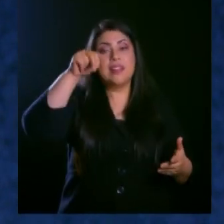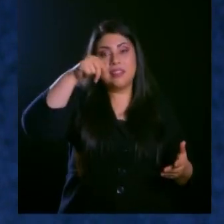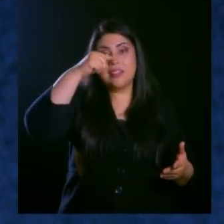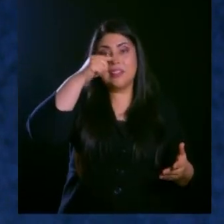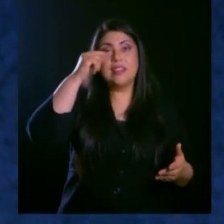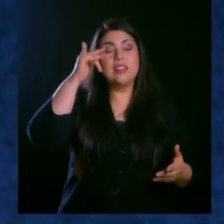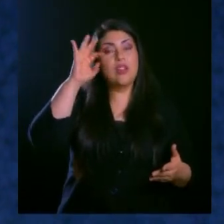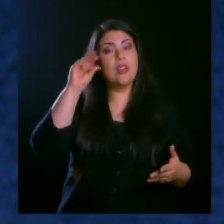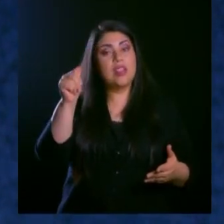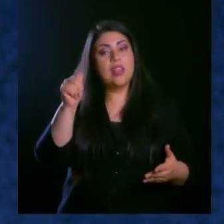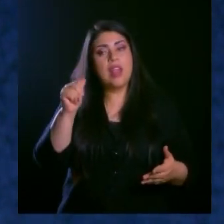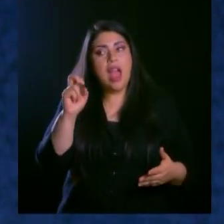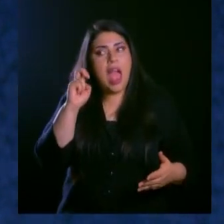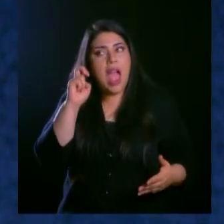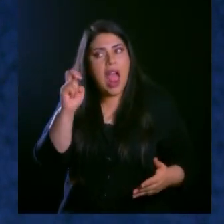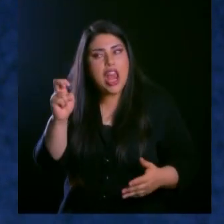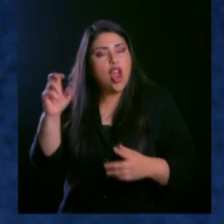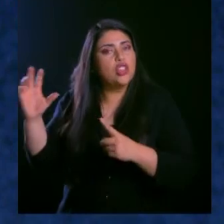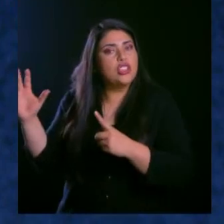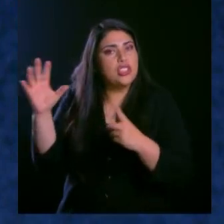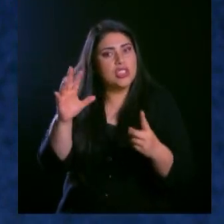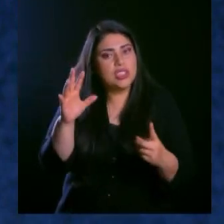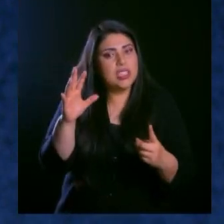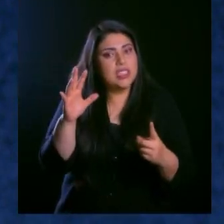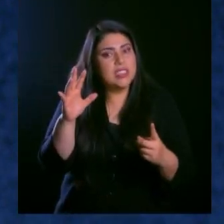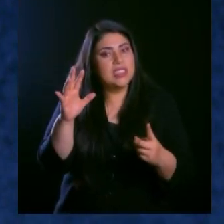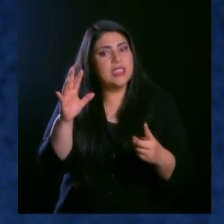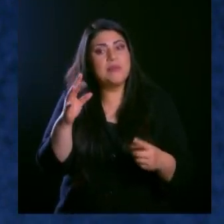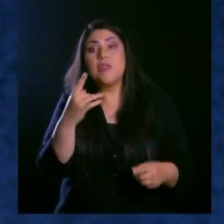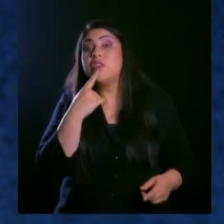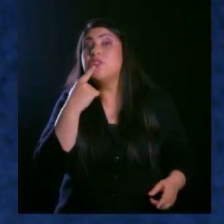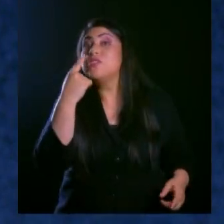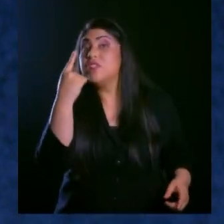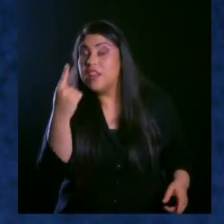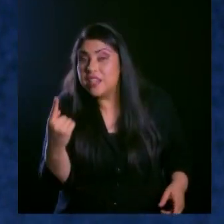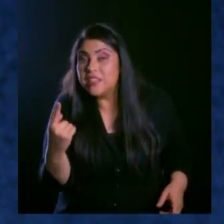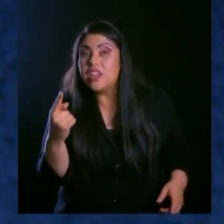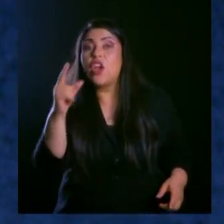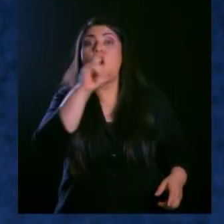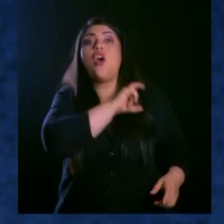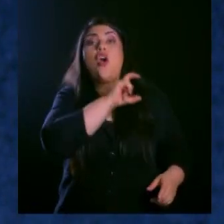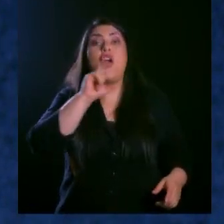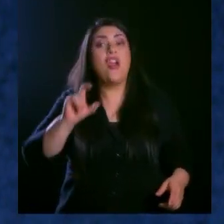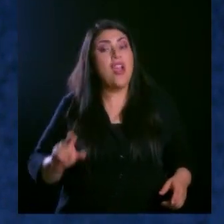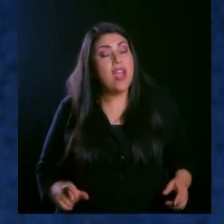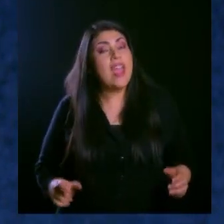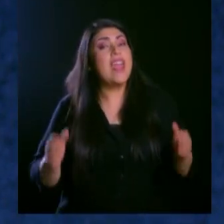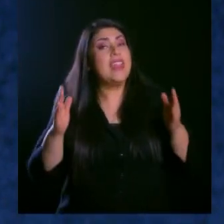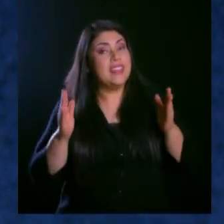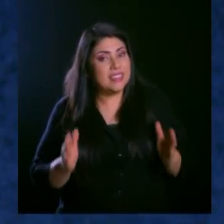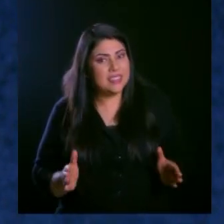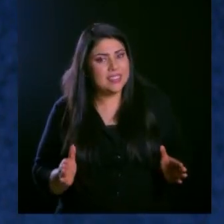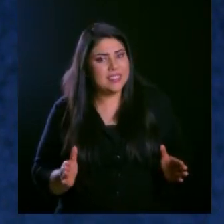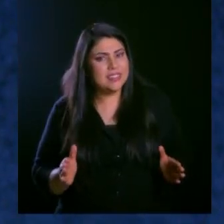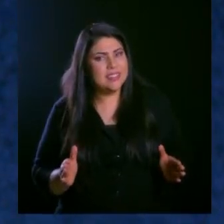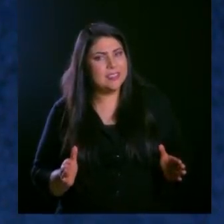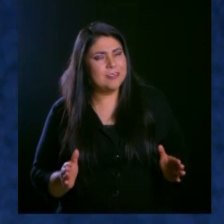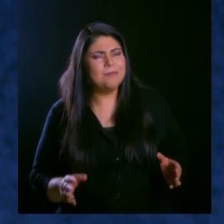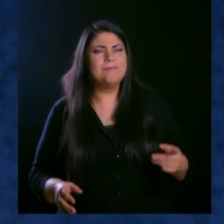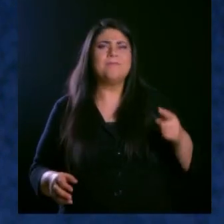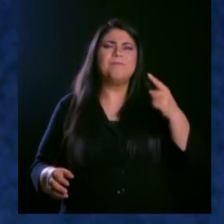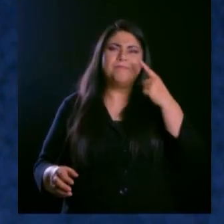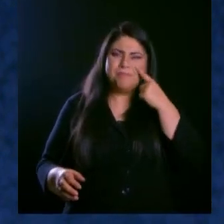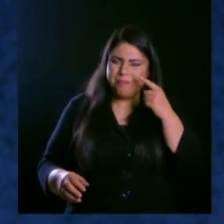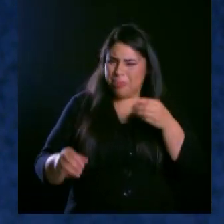A los discípulos de Jesús se les llamó cristianos. Y aquí voy a hacer un